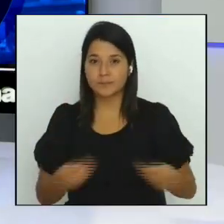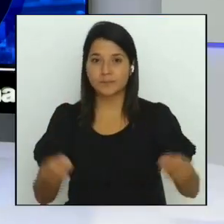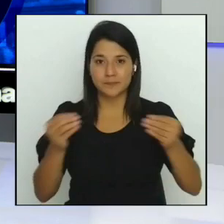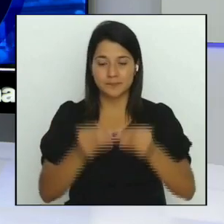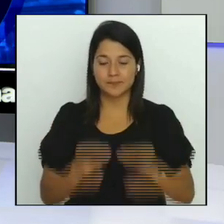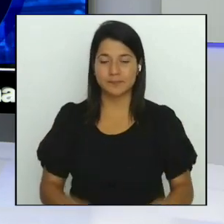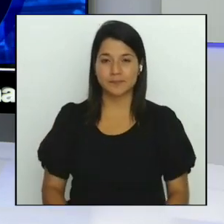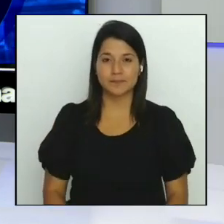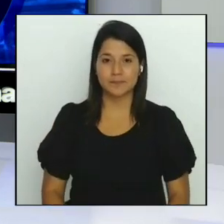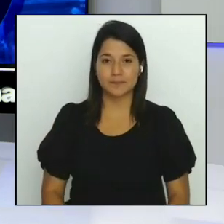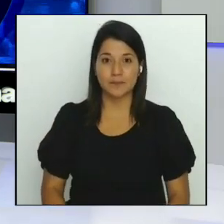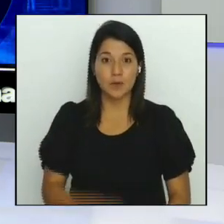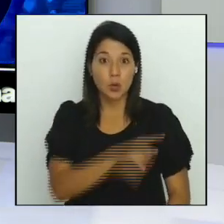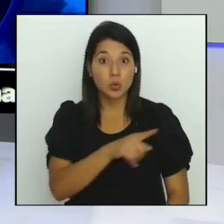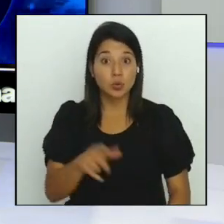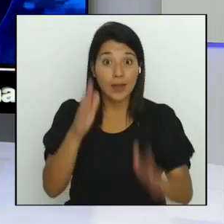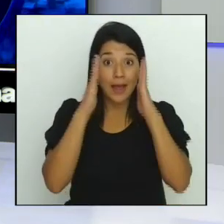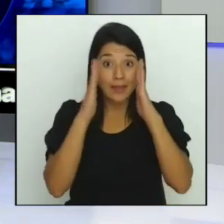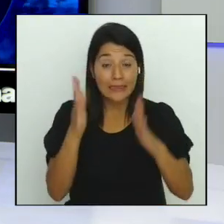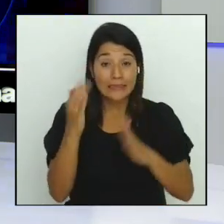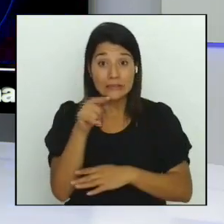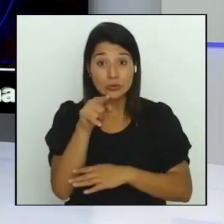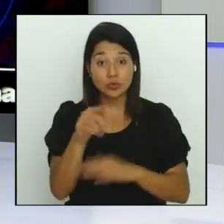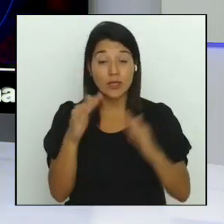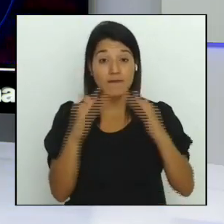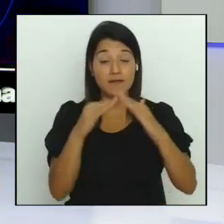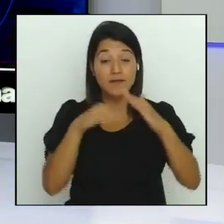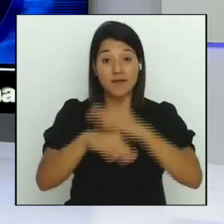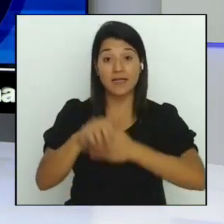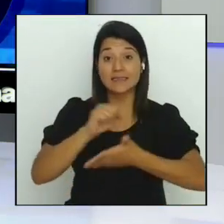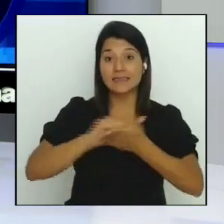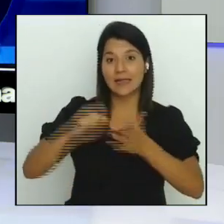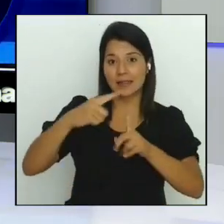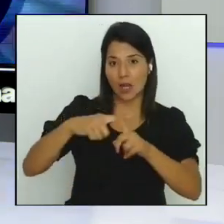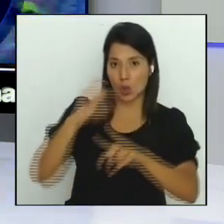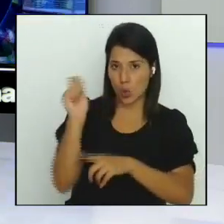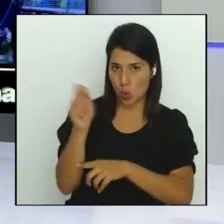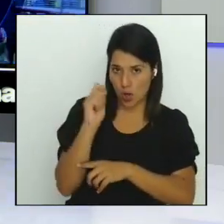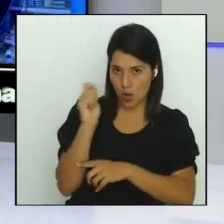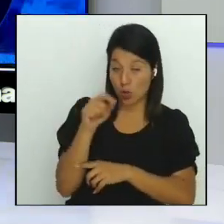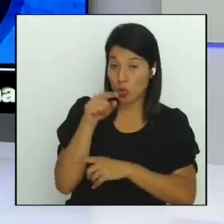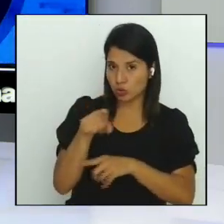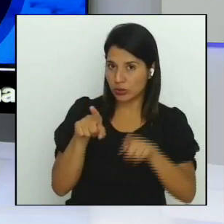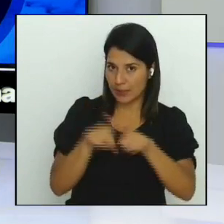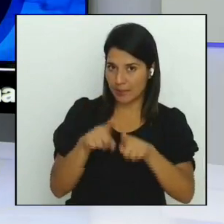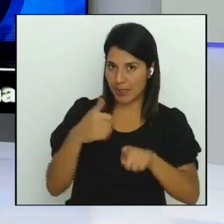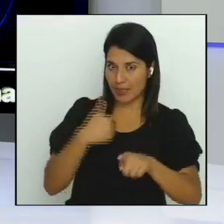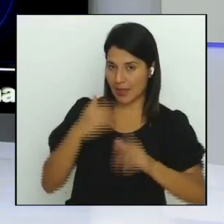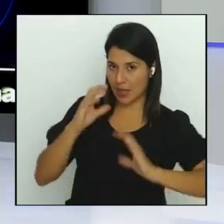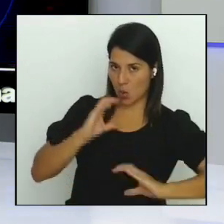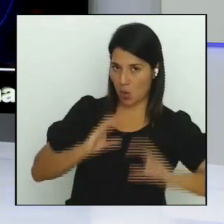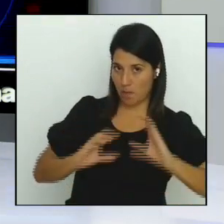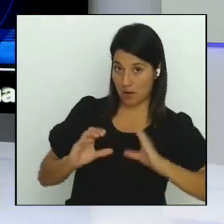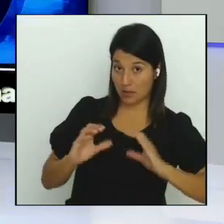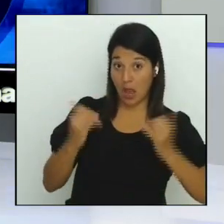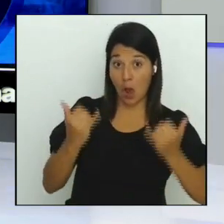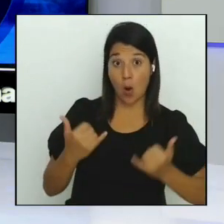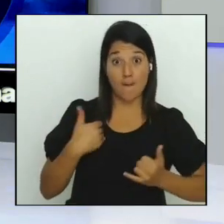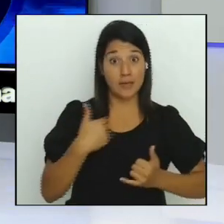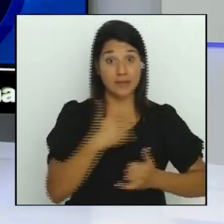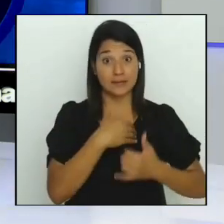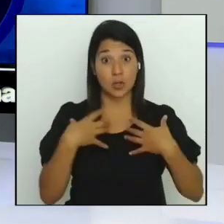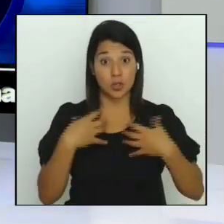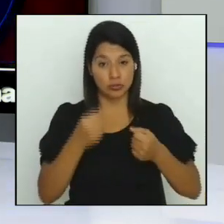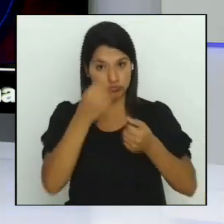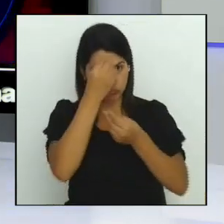Atención porque si usted es vecino de Santa Cruz de Guanacaste y además es comerciante, el Ministerio de Salud le informa que podría ser víctima